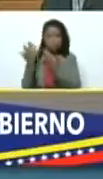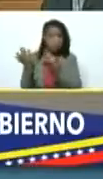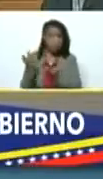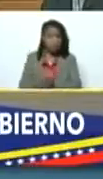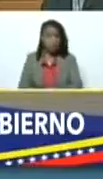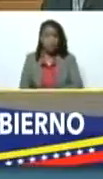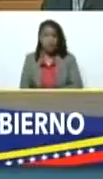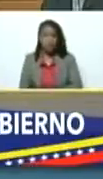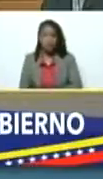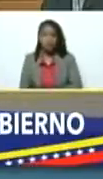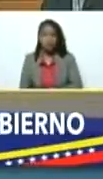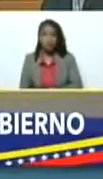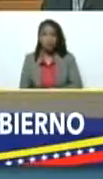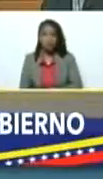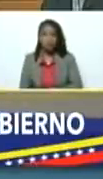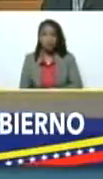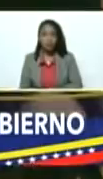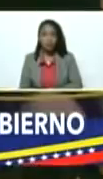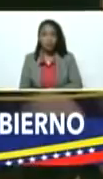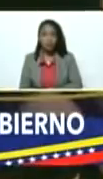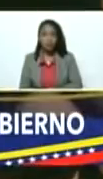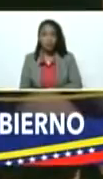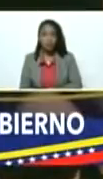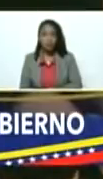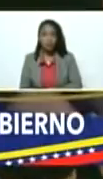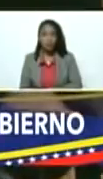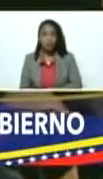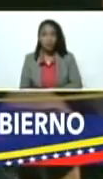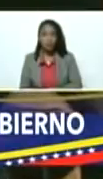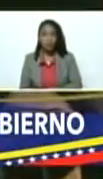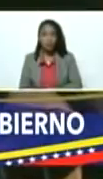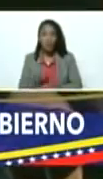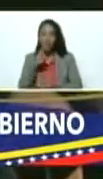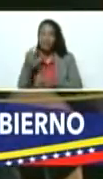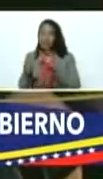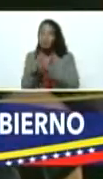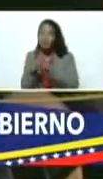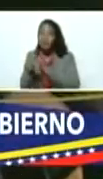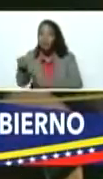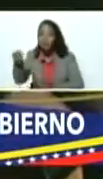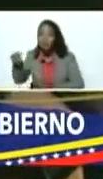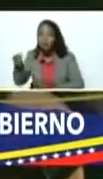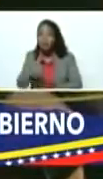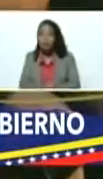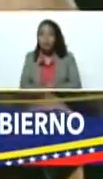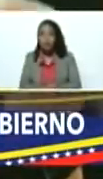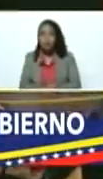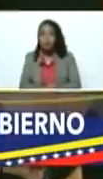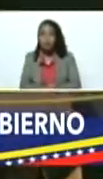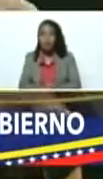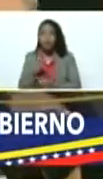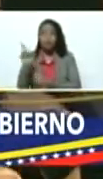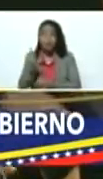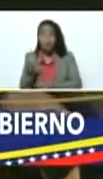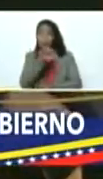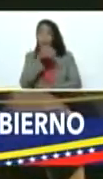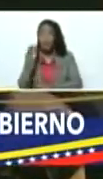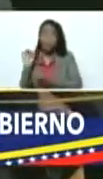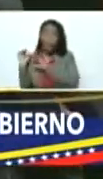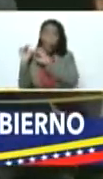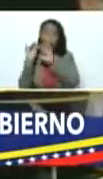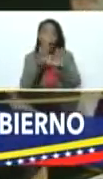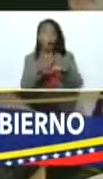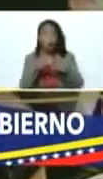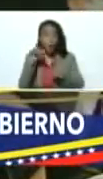Pero ha sido una asistencia masiva a todo el país. Vamos a ver qué dice Freddy Bernal, ¿vale? Ha sido una asistencia masiva a todo el país,